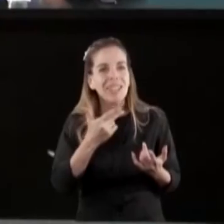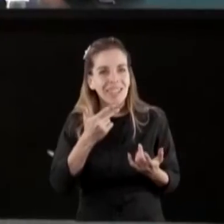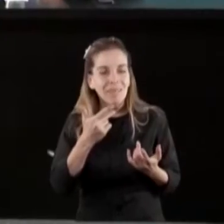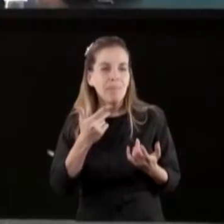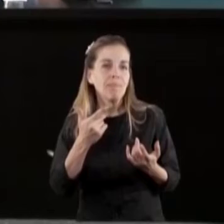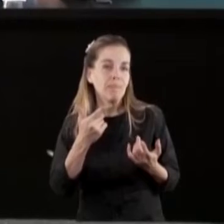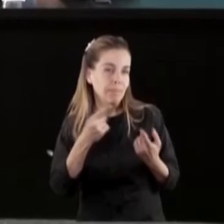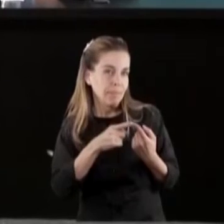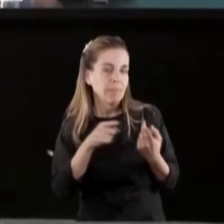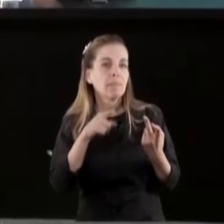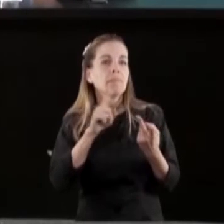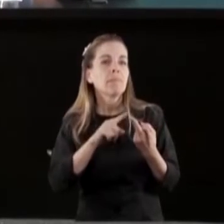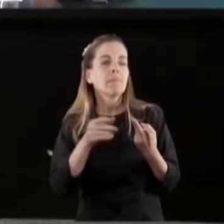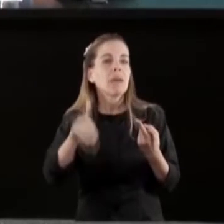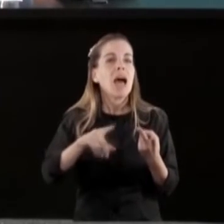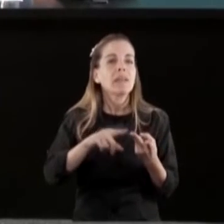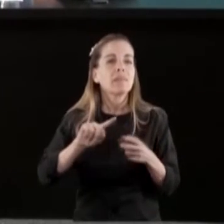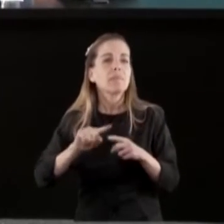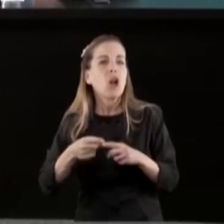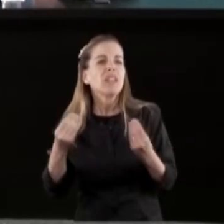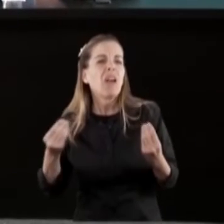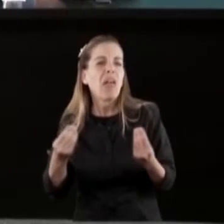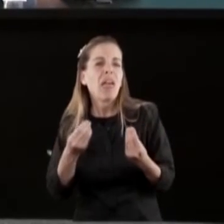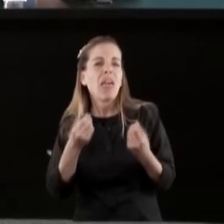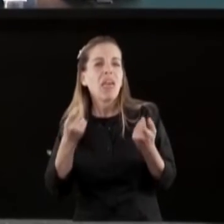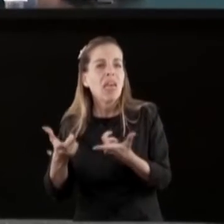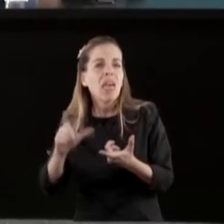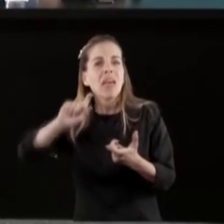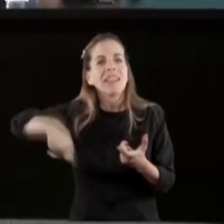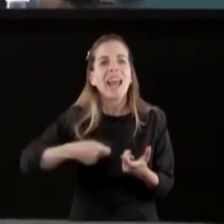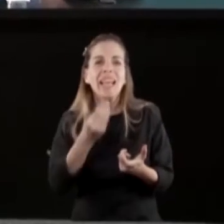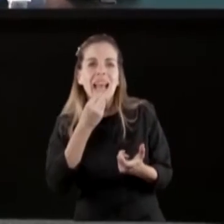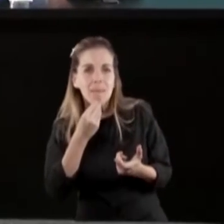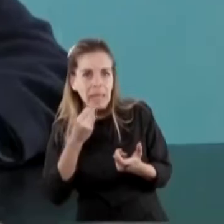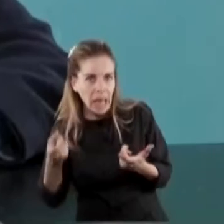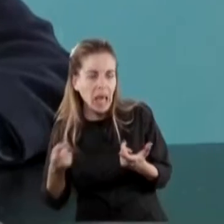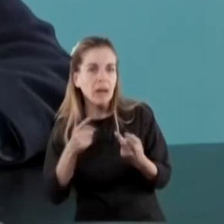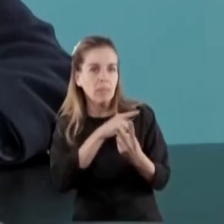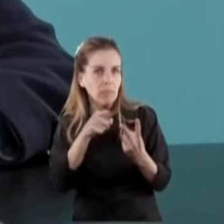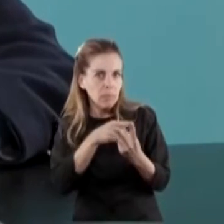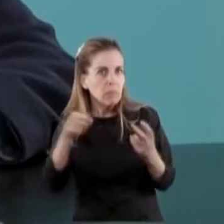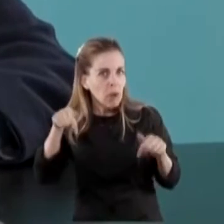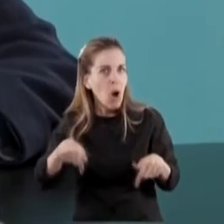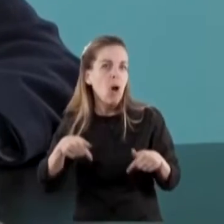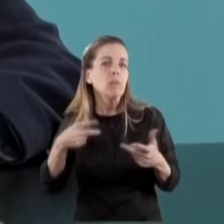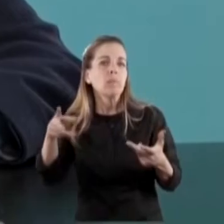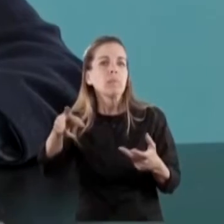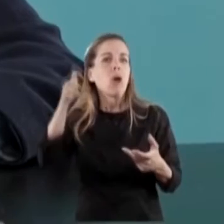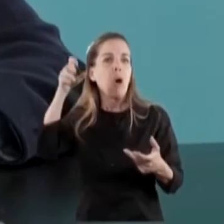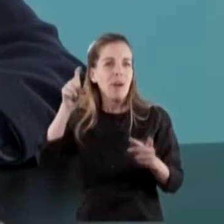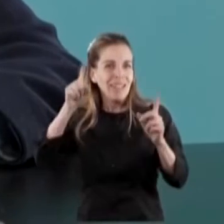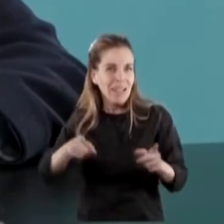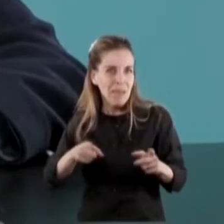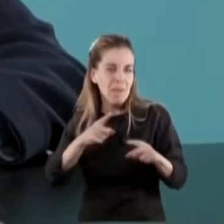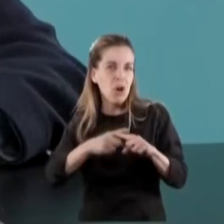la política de refuerzo alimentario que fue la tarjeta alimentar que hoy se percibe a través de la Asignación